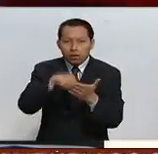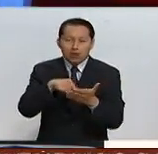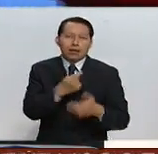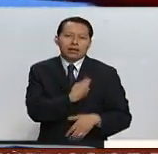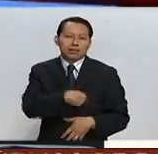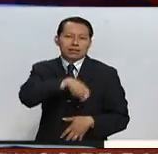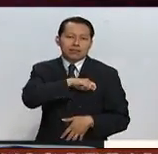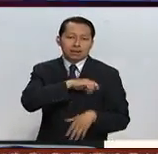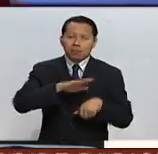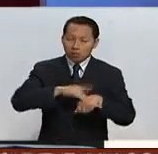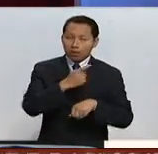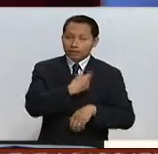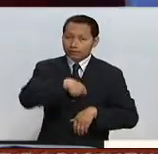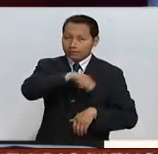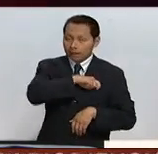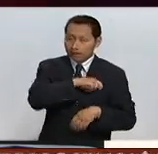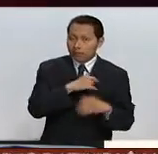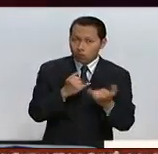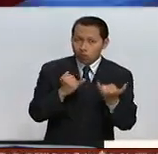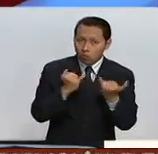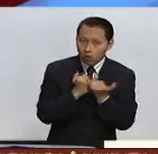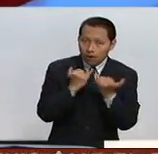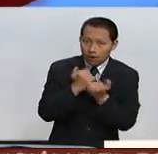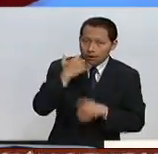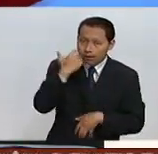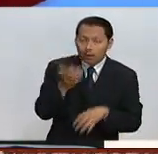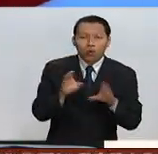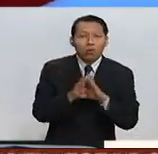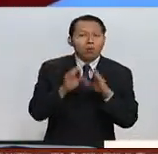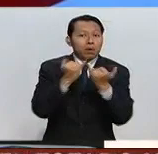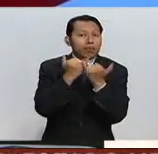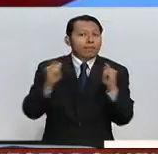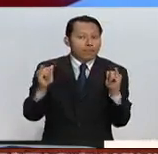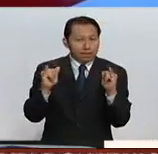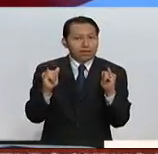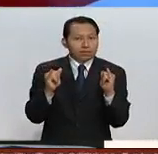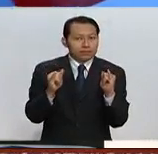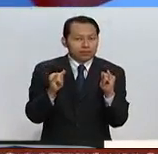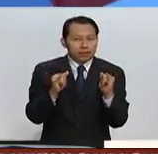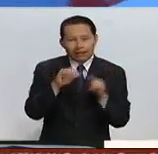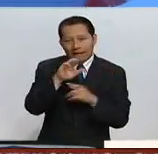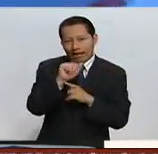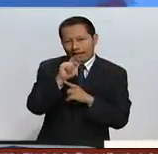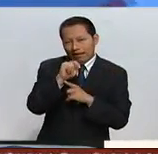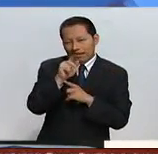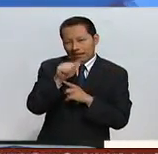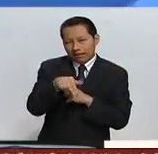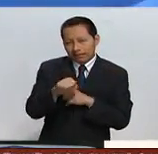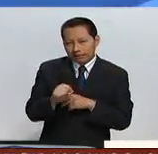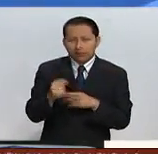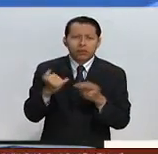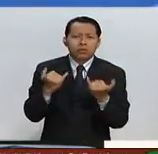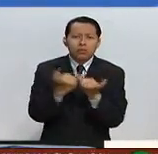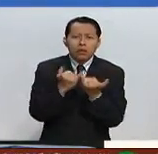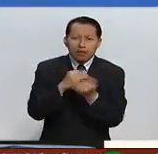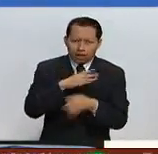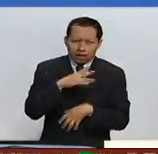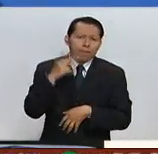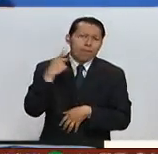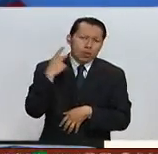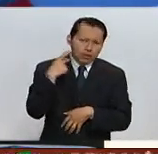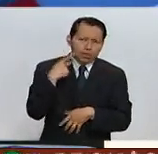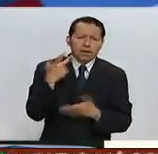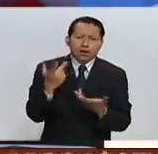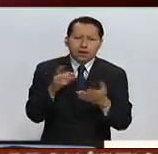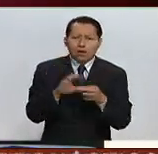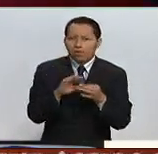bueno, los catalanes también han buscado esta cierta independencia del país ibérico, y que, bueno, ahí la política ha jugado otro papel,